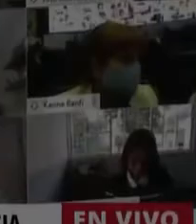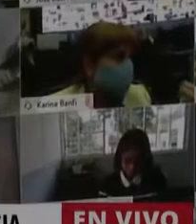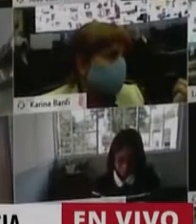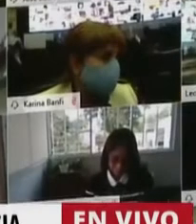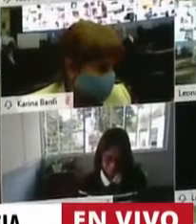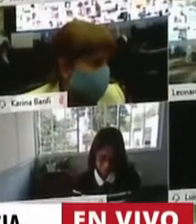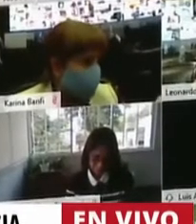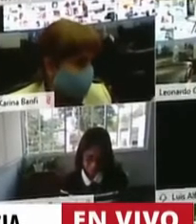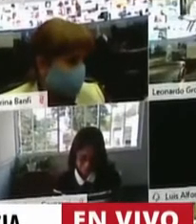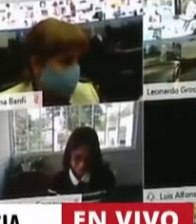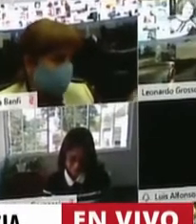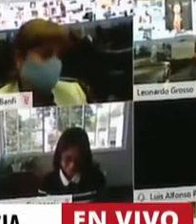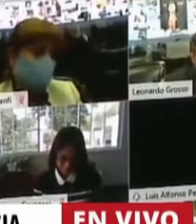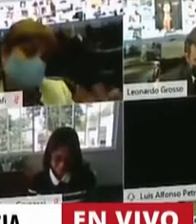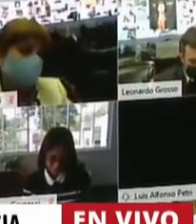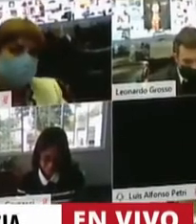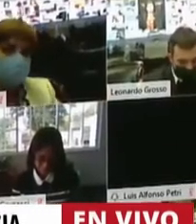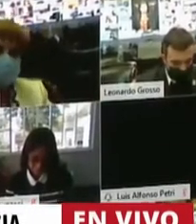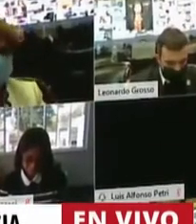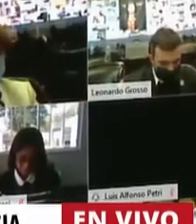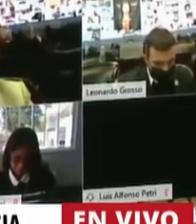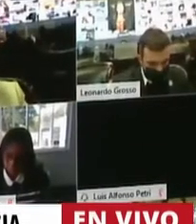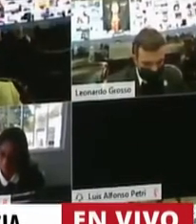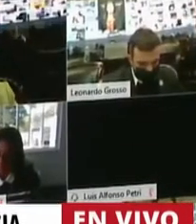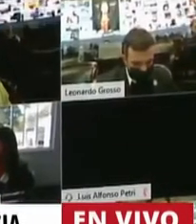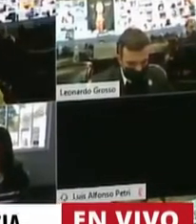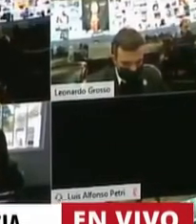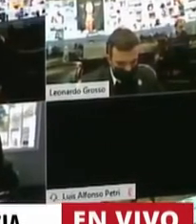Tiene la palabra la diputada Patricia Murnier.